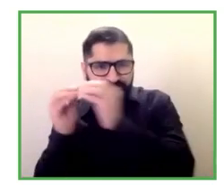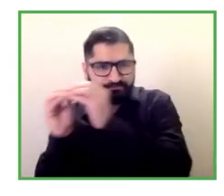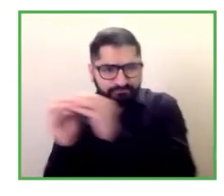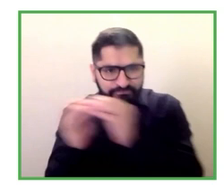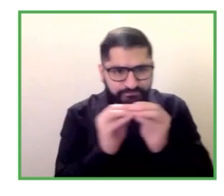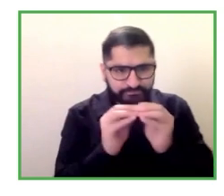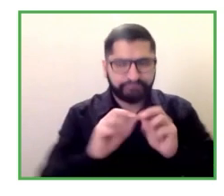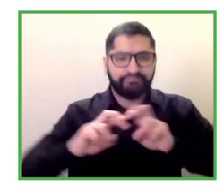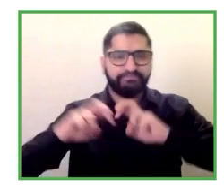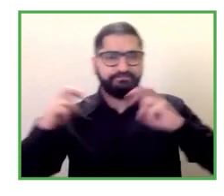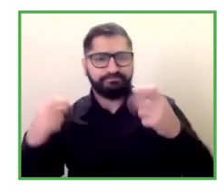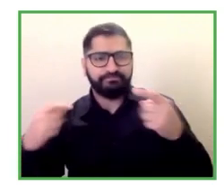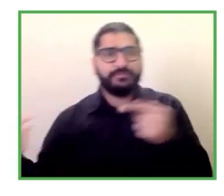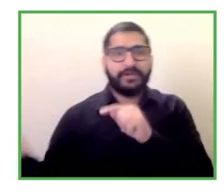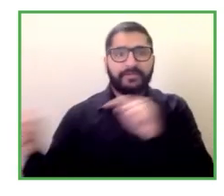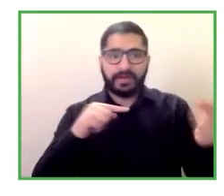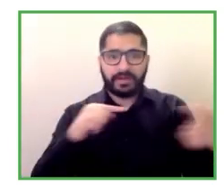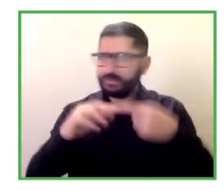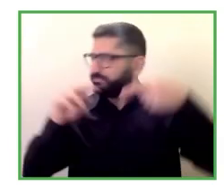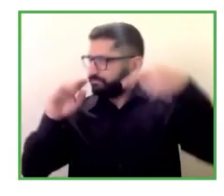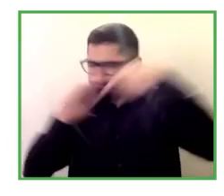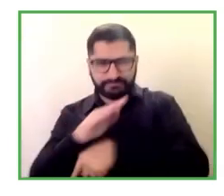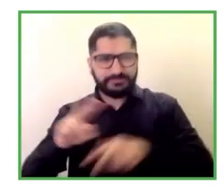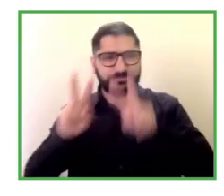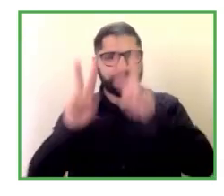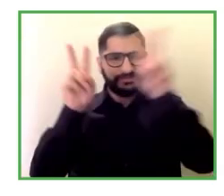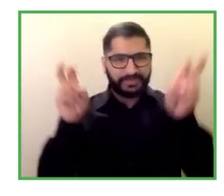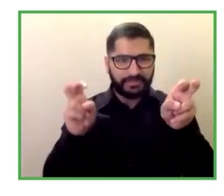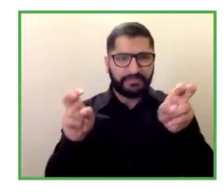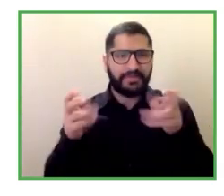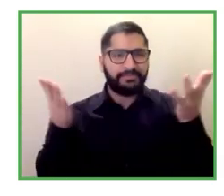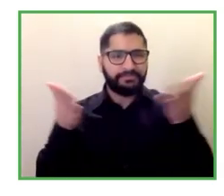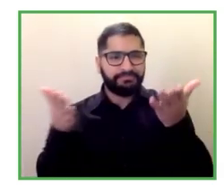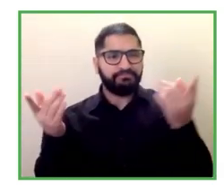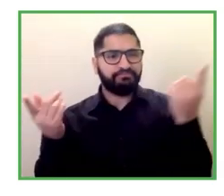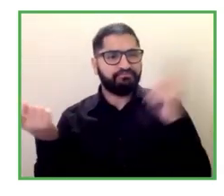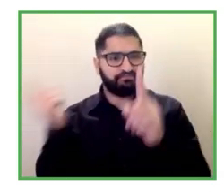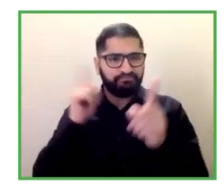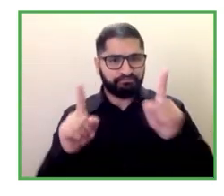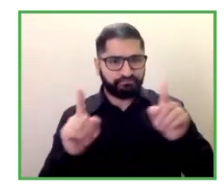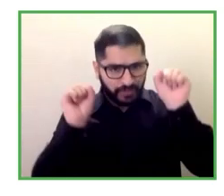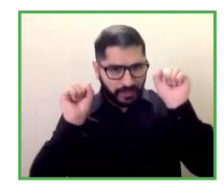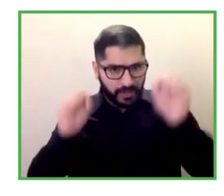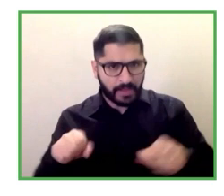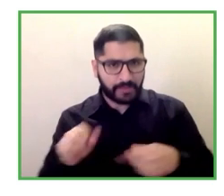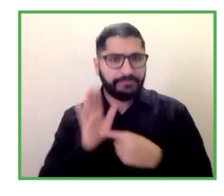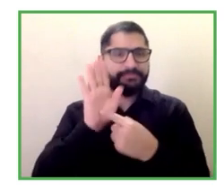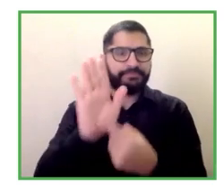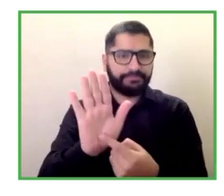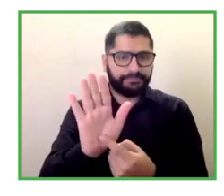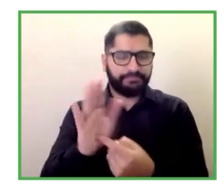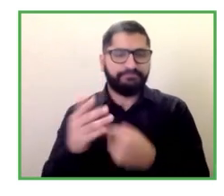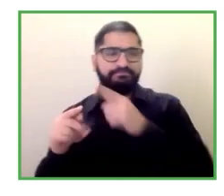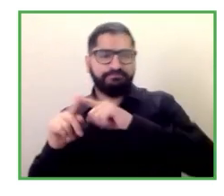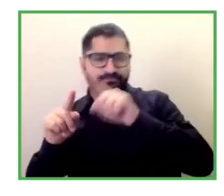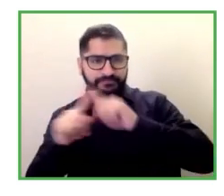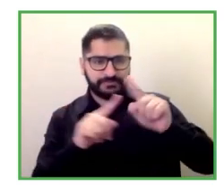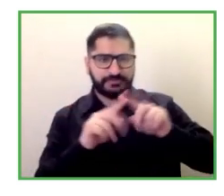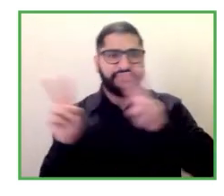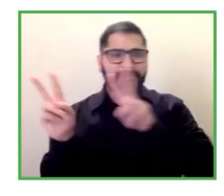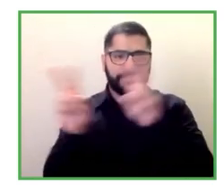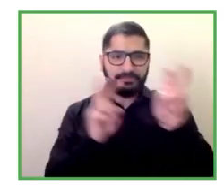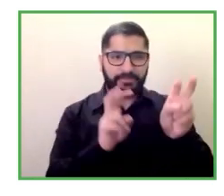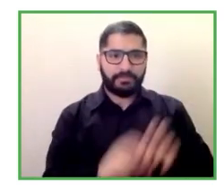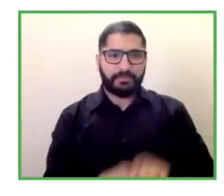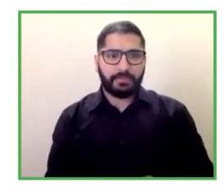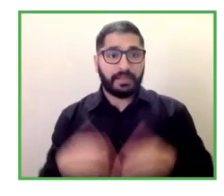algunos de los aspectos que ellos han presentado durante su intervención y aquí en primer lugar me gustaría preguntar